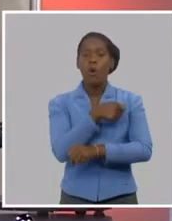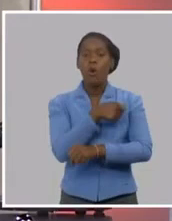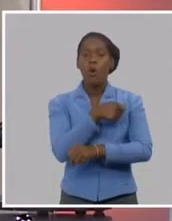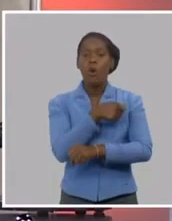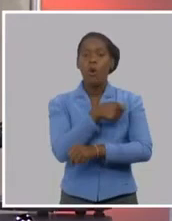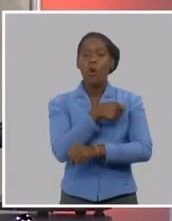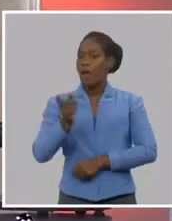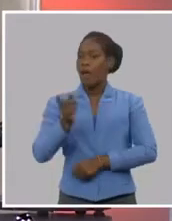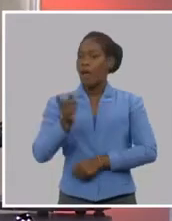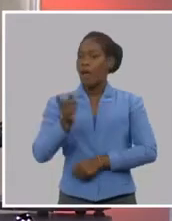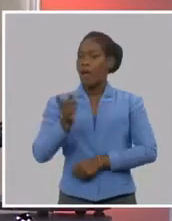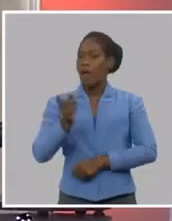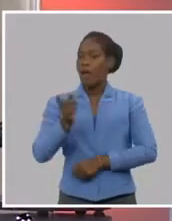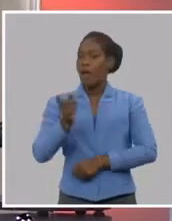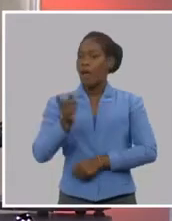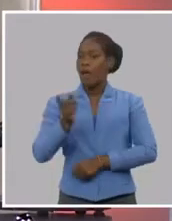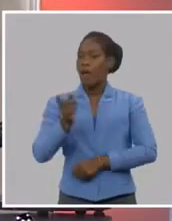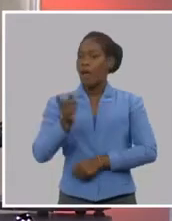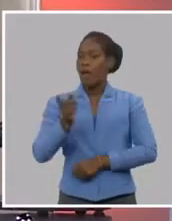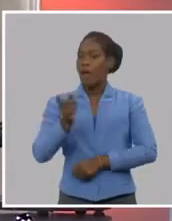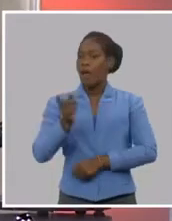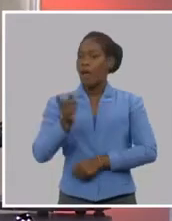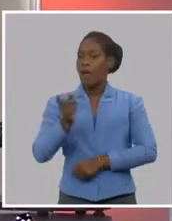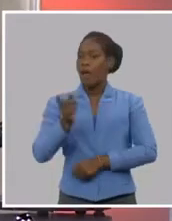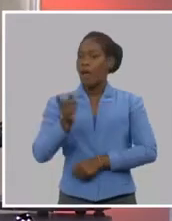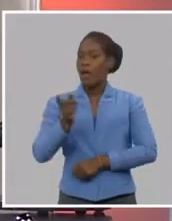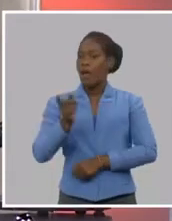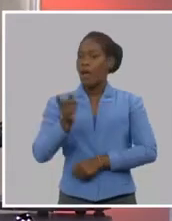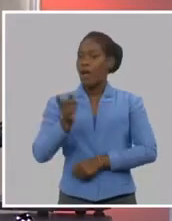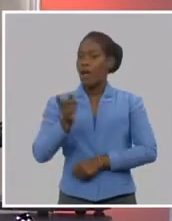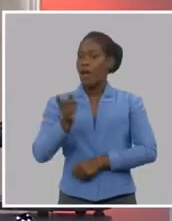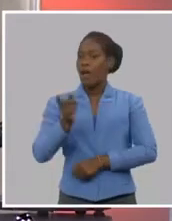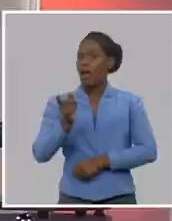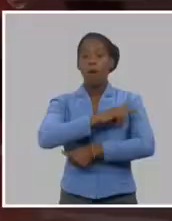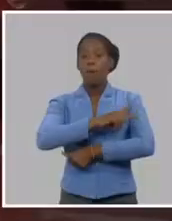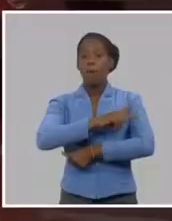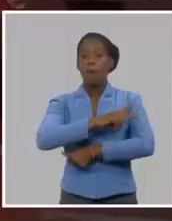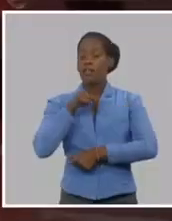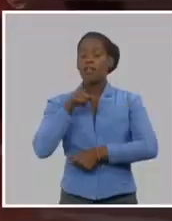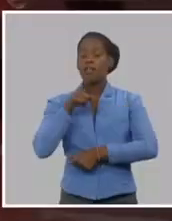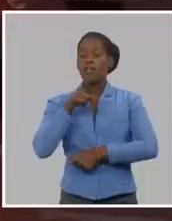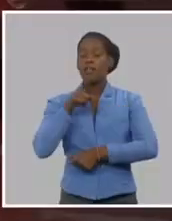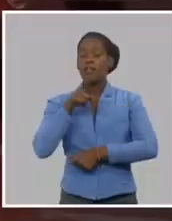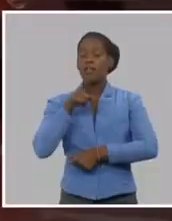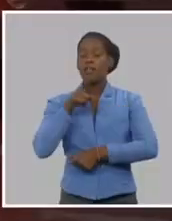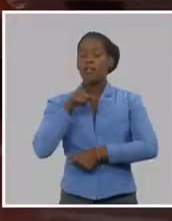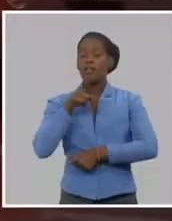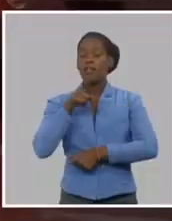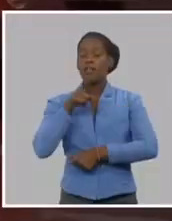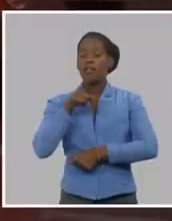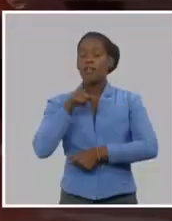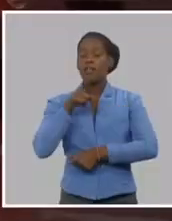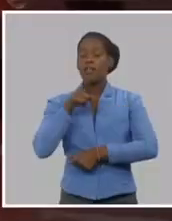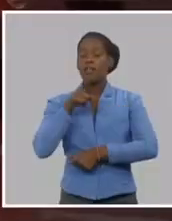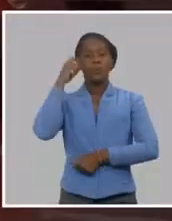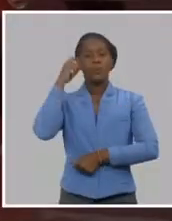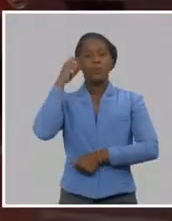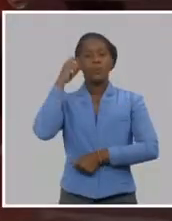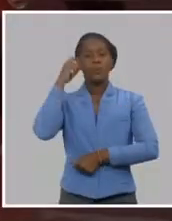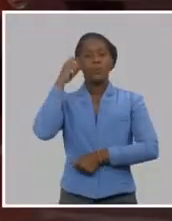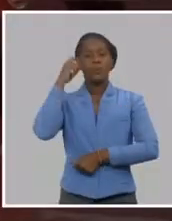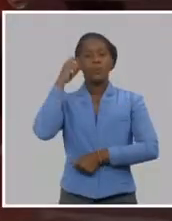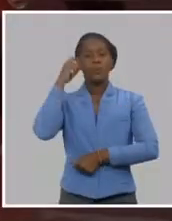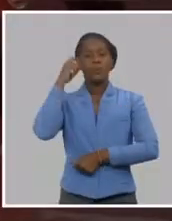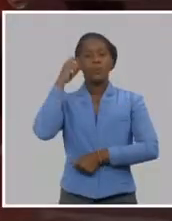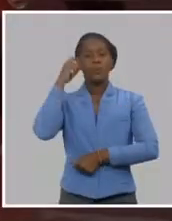yo creo que Martí es cada vez más un hombre universal. Estamos viviendo tiempos de una gran crisis civilizatoria en la que junto a los problemas